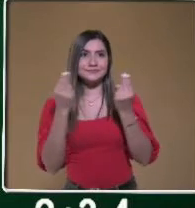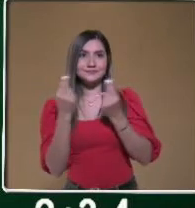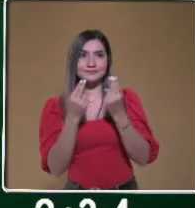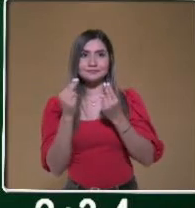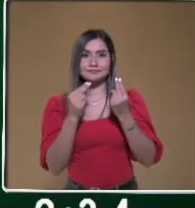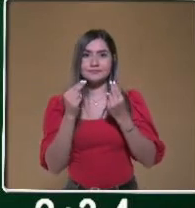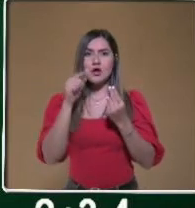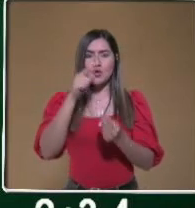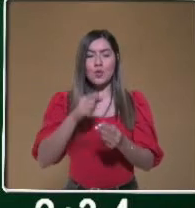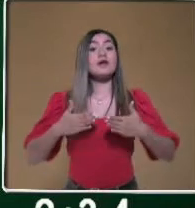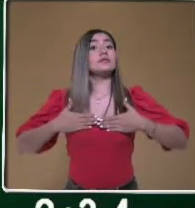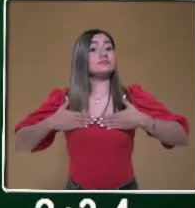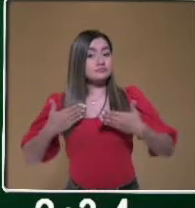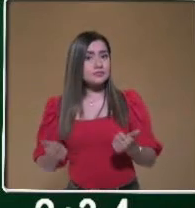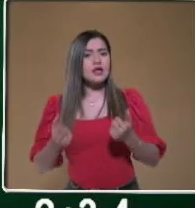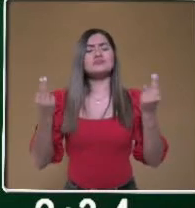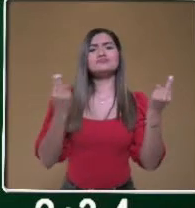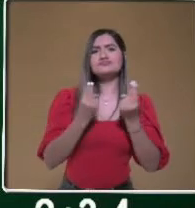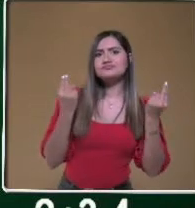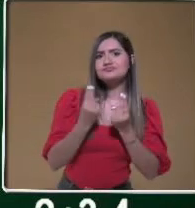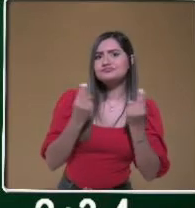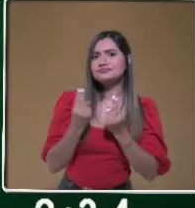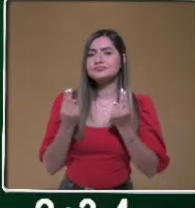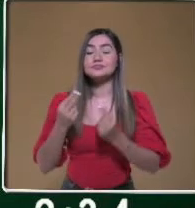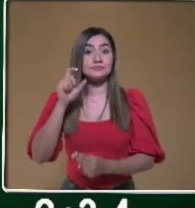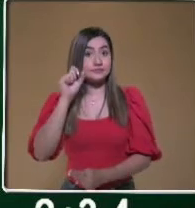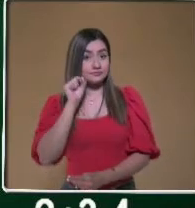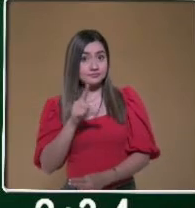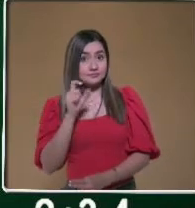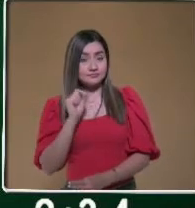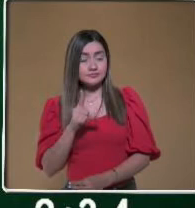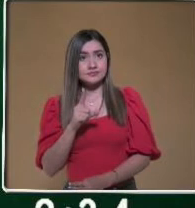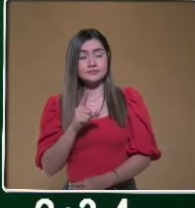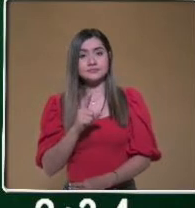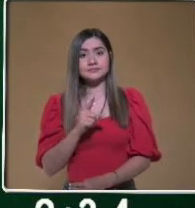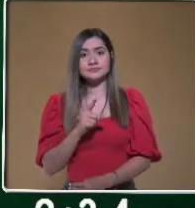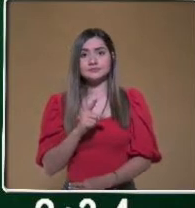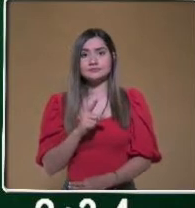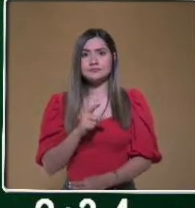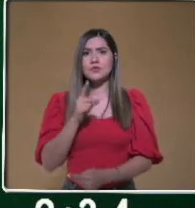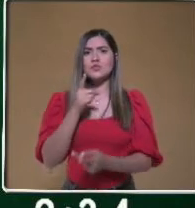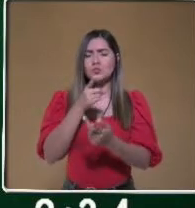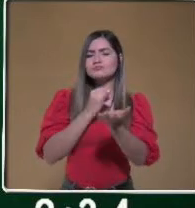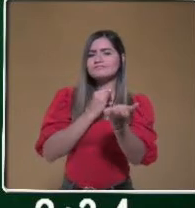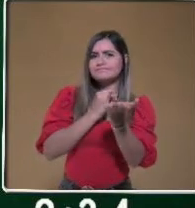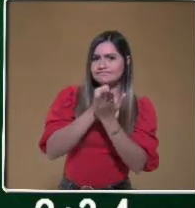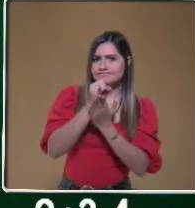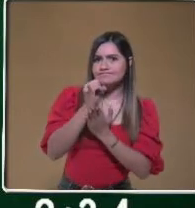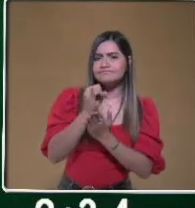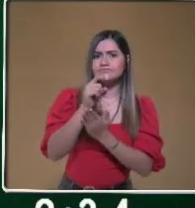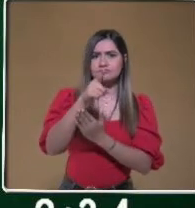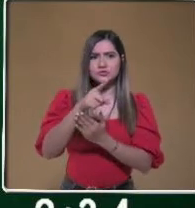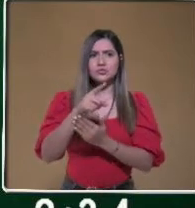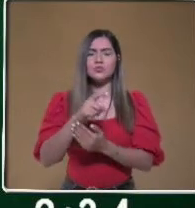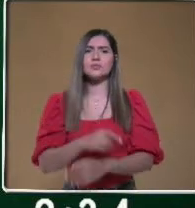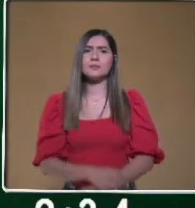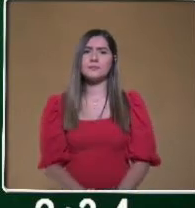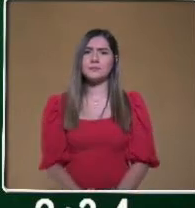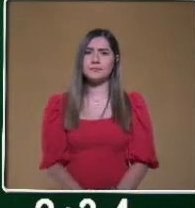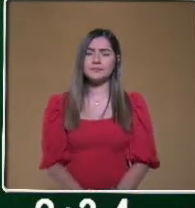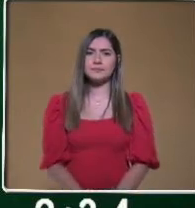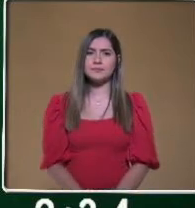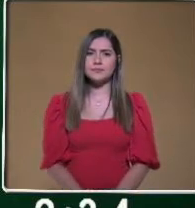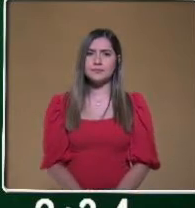muy claro lo que necesitas al mismo tiempo que entiendes tus derechos y obligaciones. Recuerda que no es